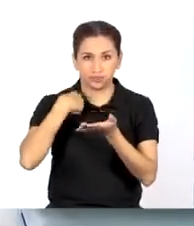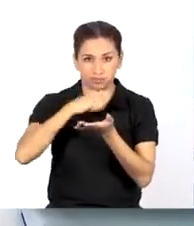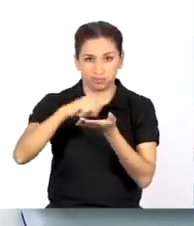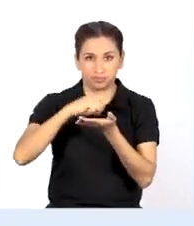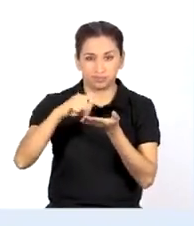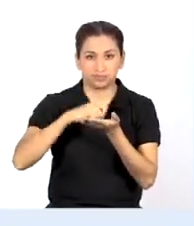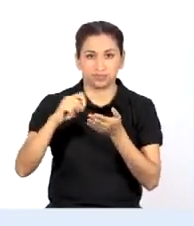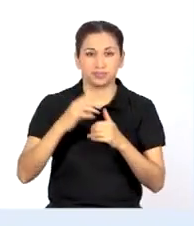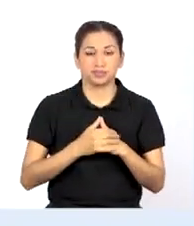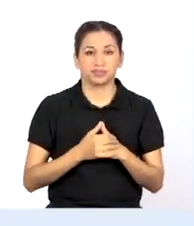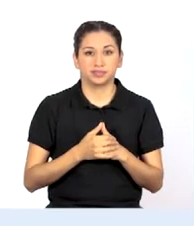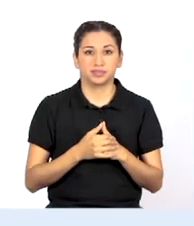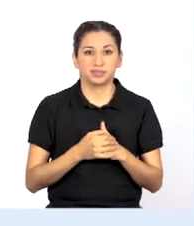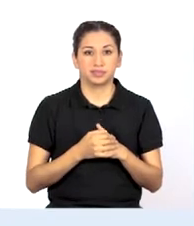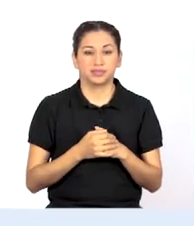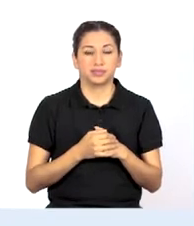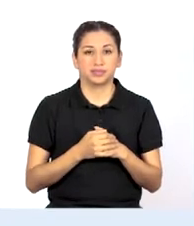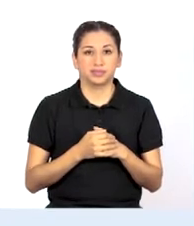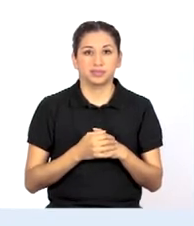anotando.